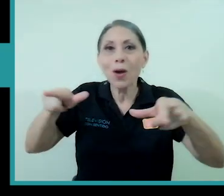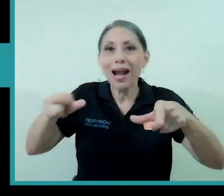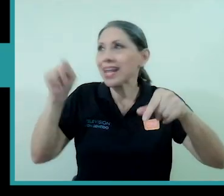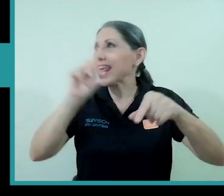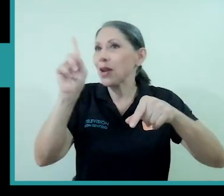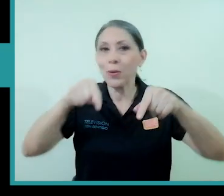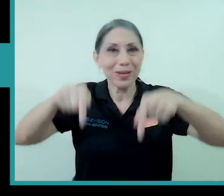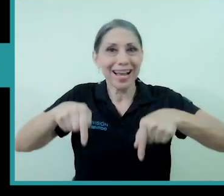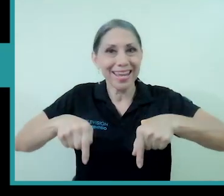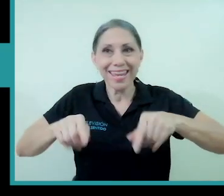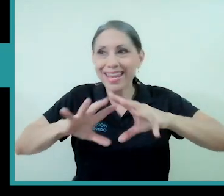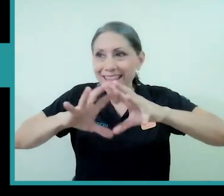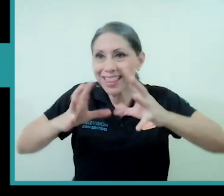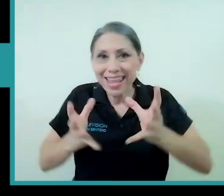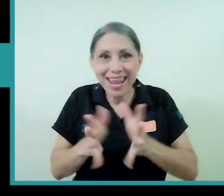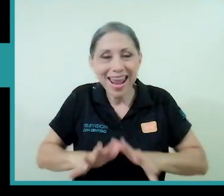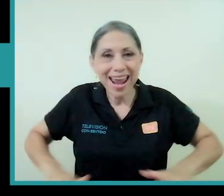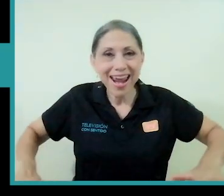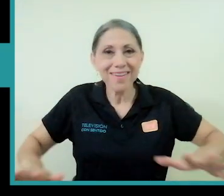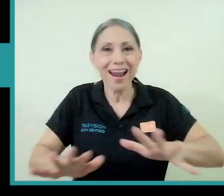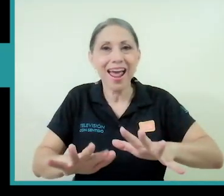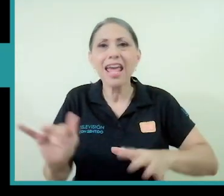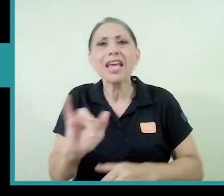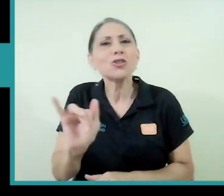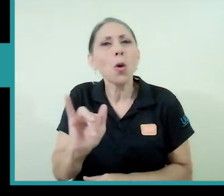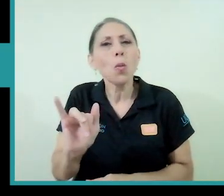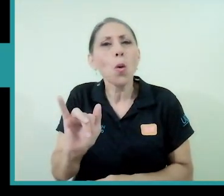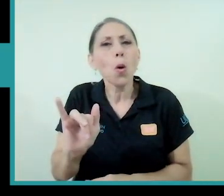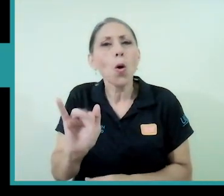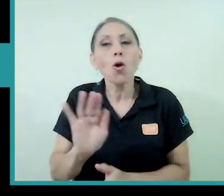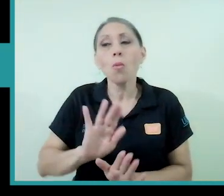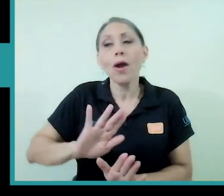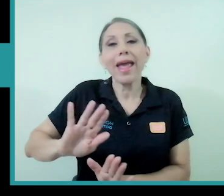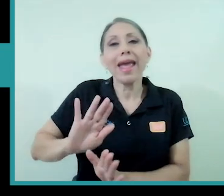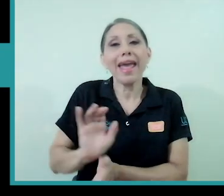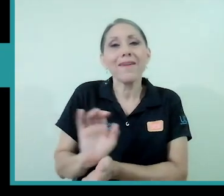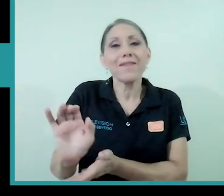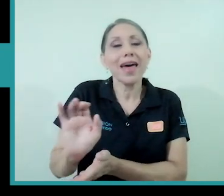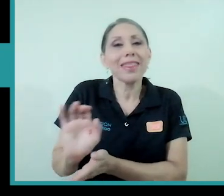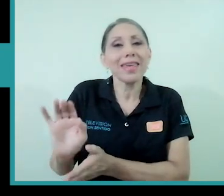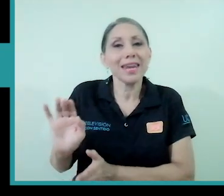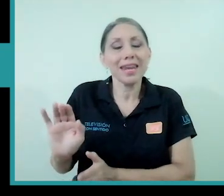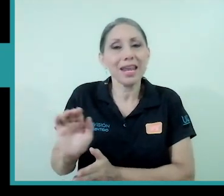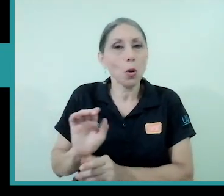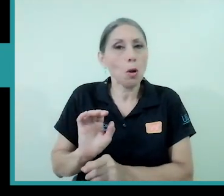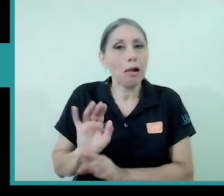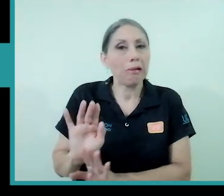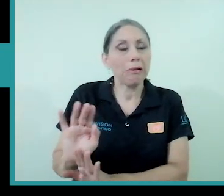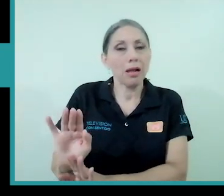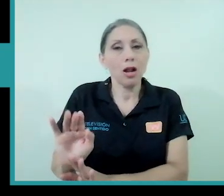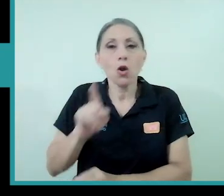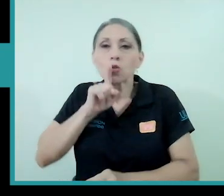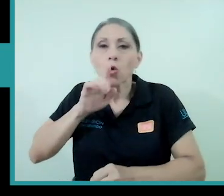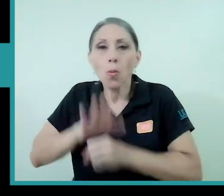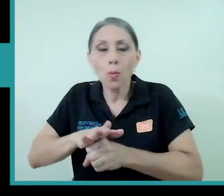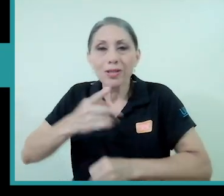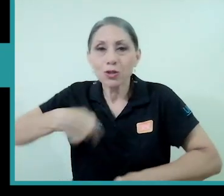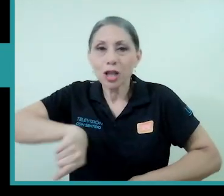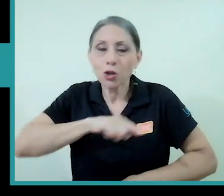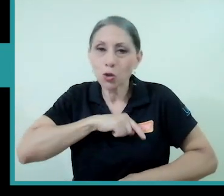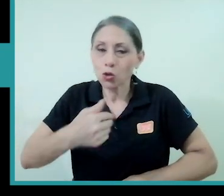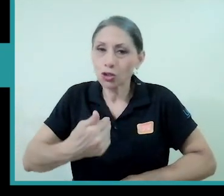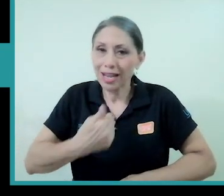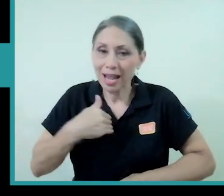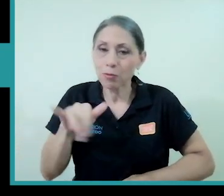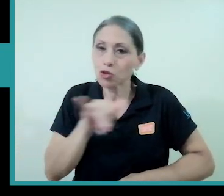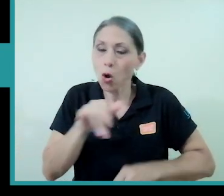es como una forma de evadir los compromisos que como ciudadanía tenemos en relación con organizar la